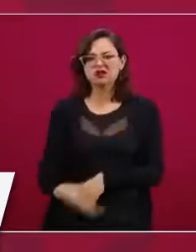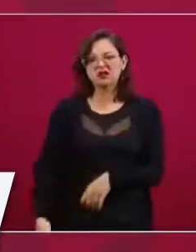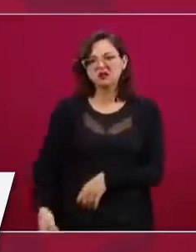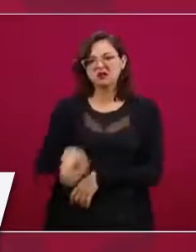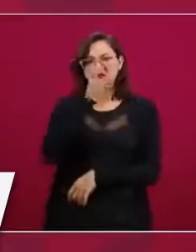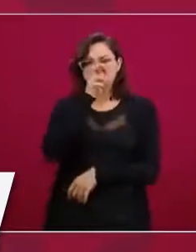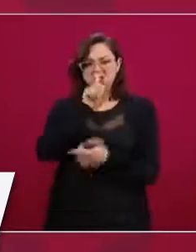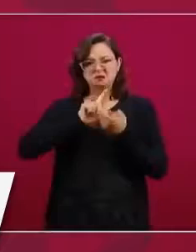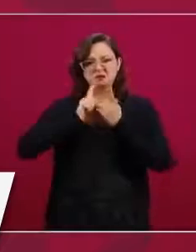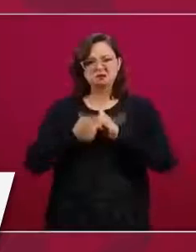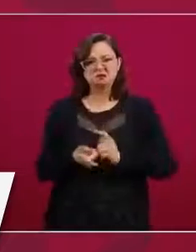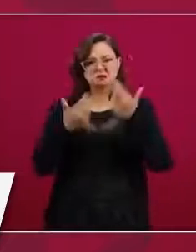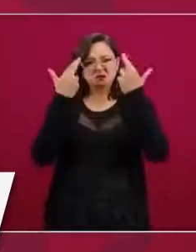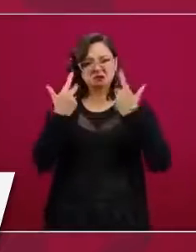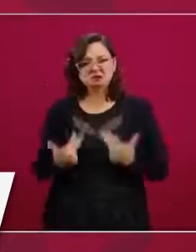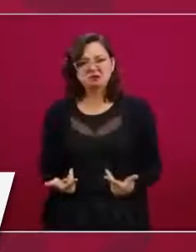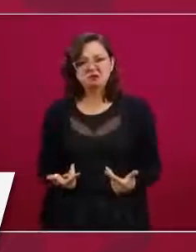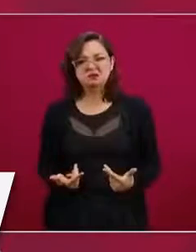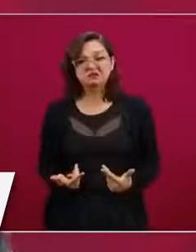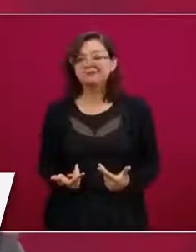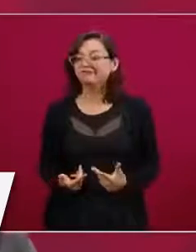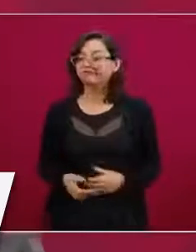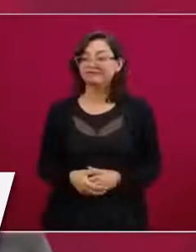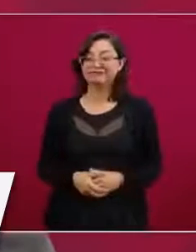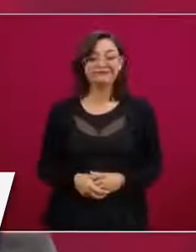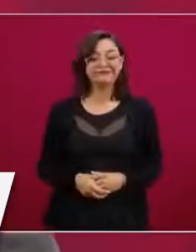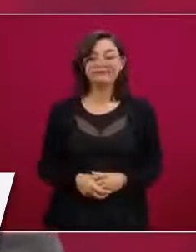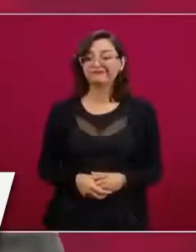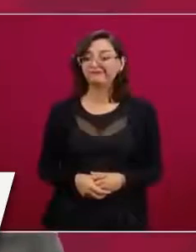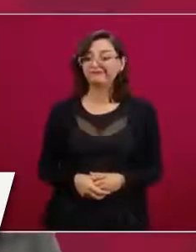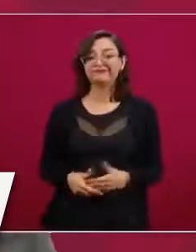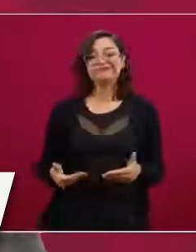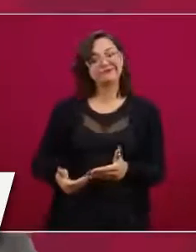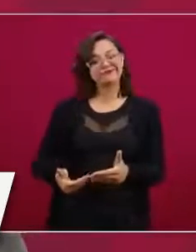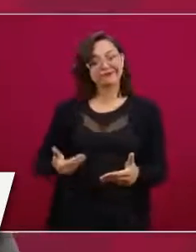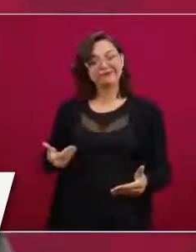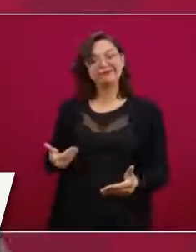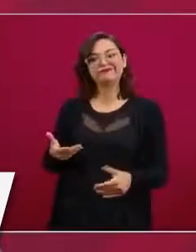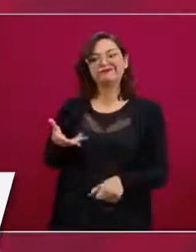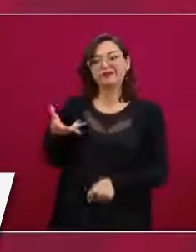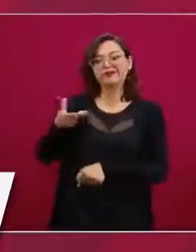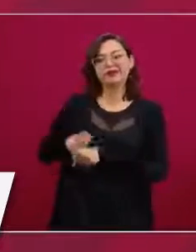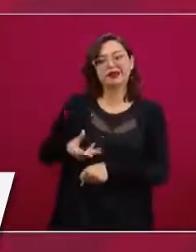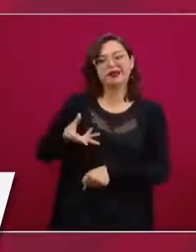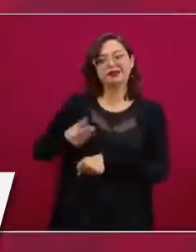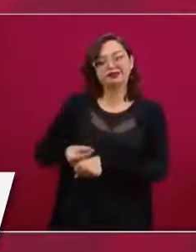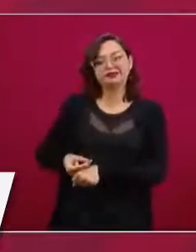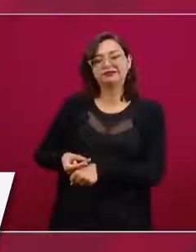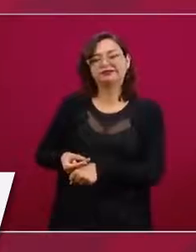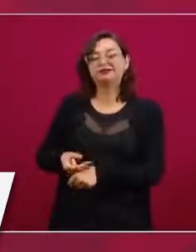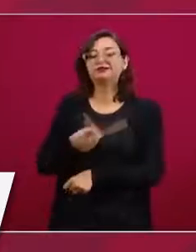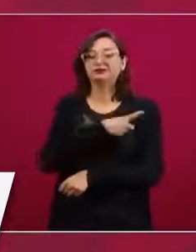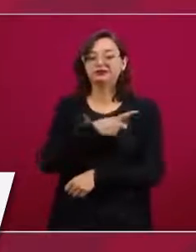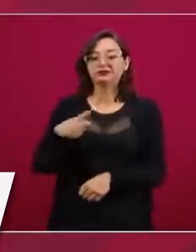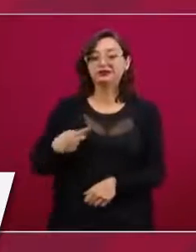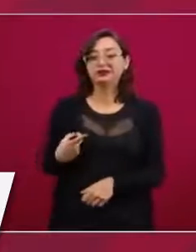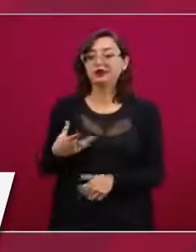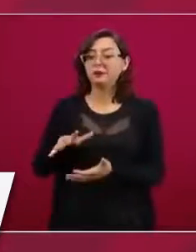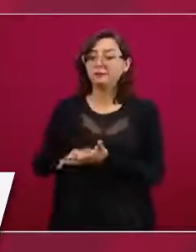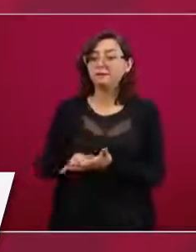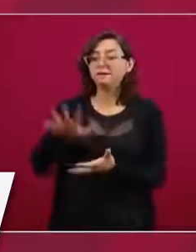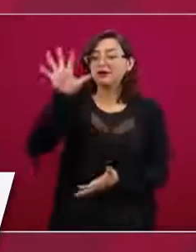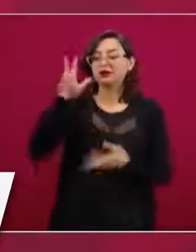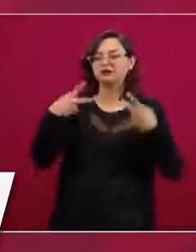y deprimidos? Si no hacemos algo, así podría suceder. Pero la inmensa mayoría piensa distinto,